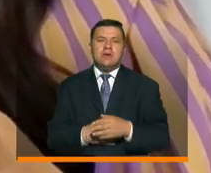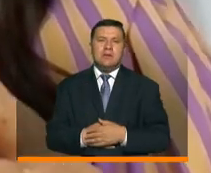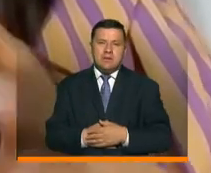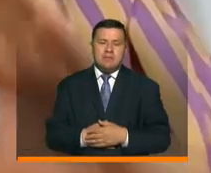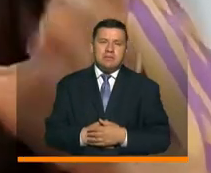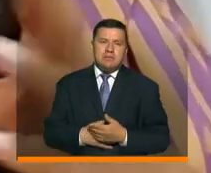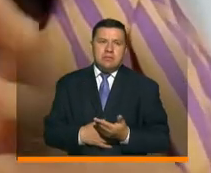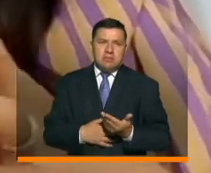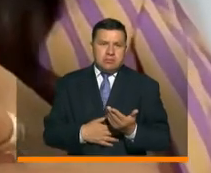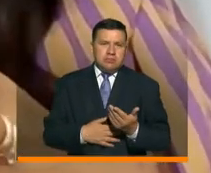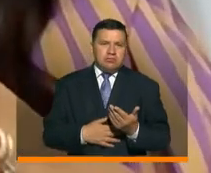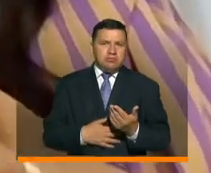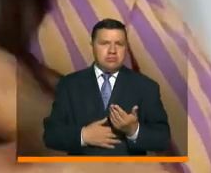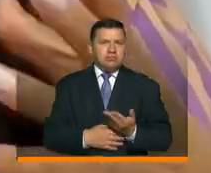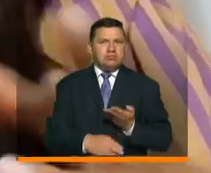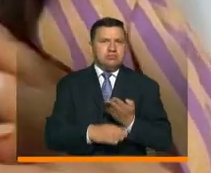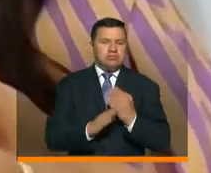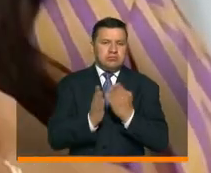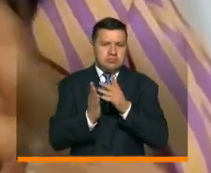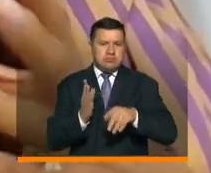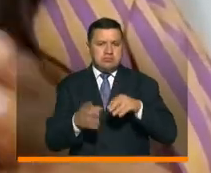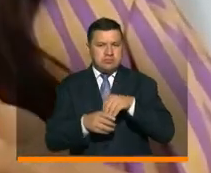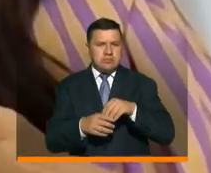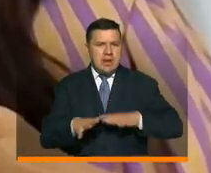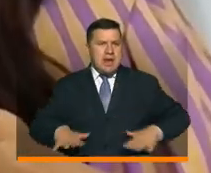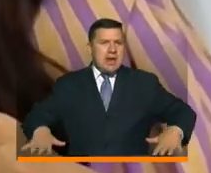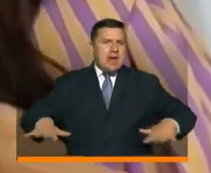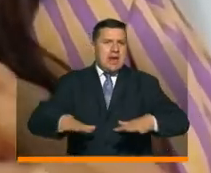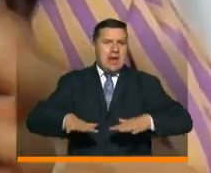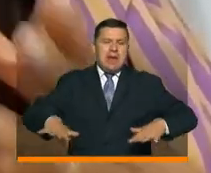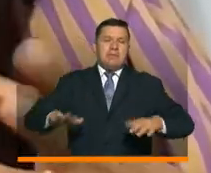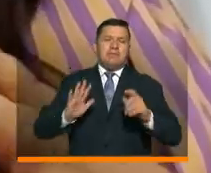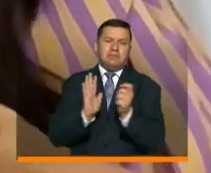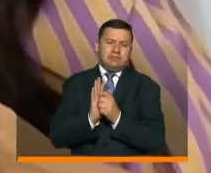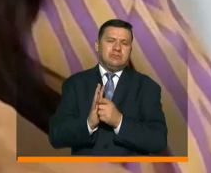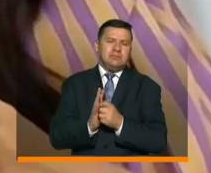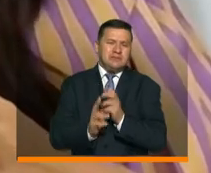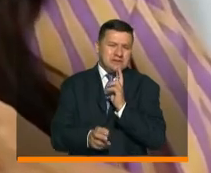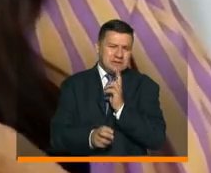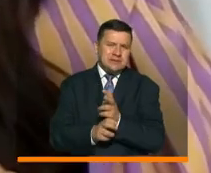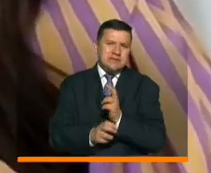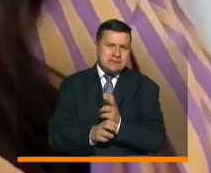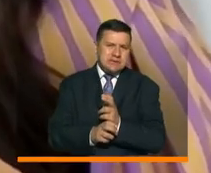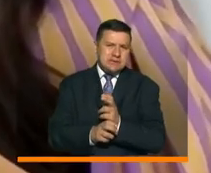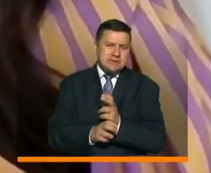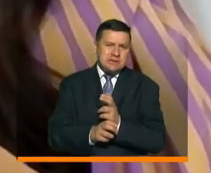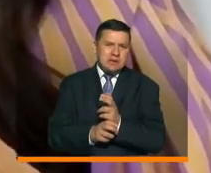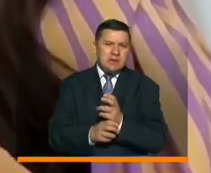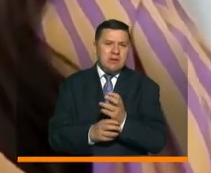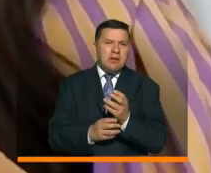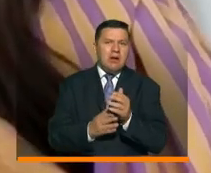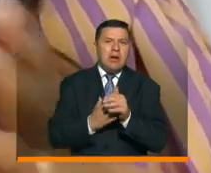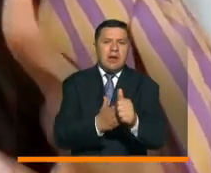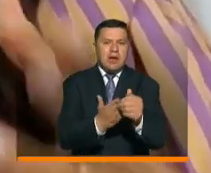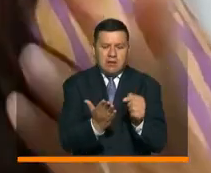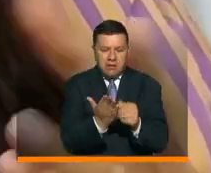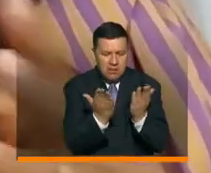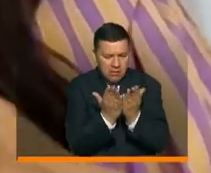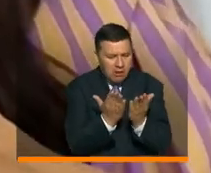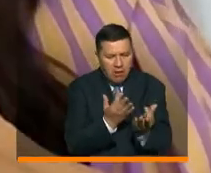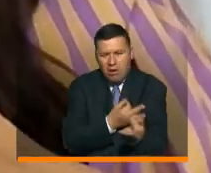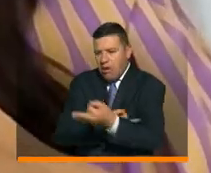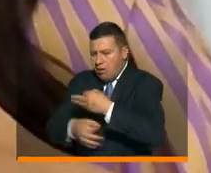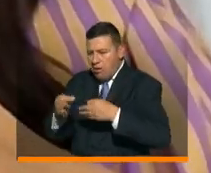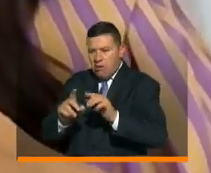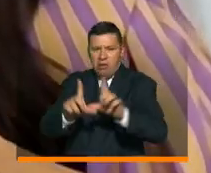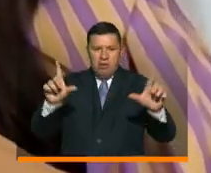Que lo que proporciona la escuela ese ambiente, ese entorno, pues difícilmente iba a ser reemplazado por unas guías o por una